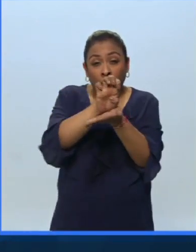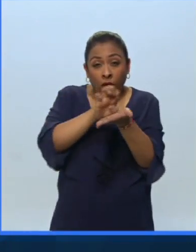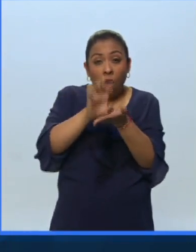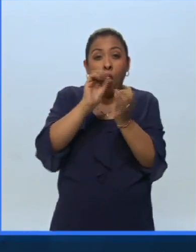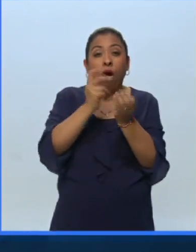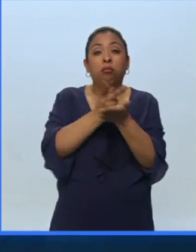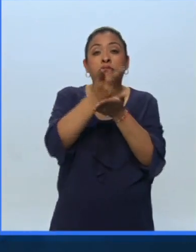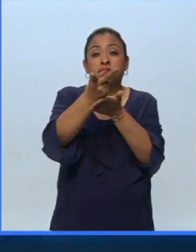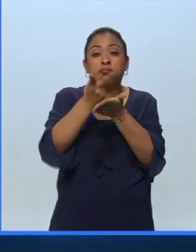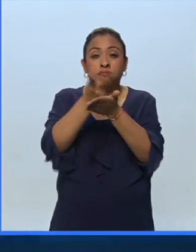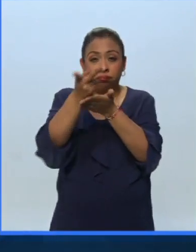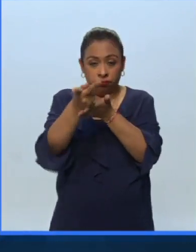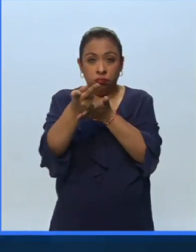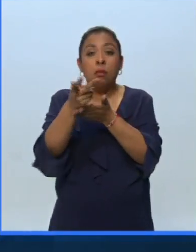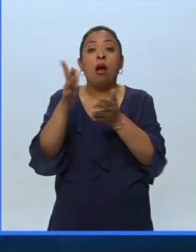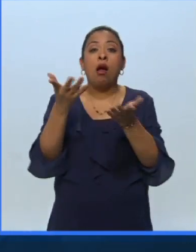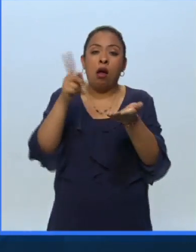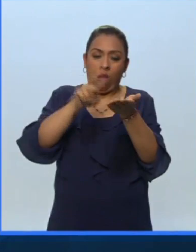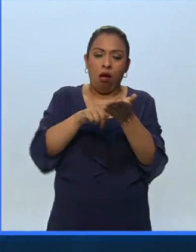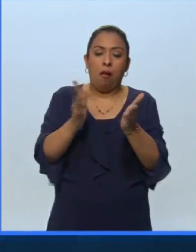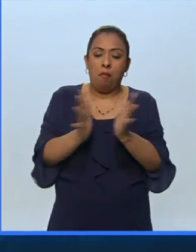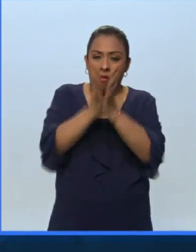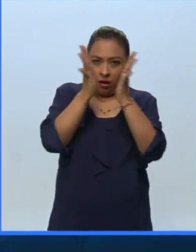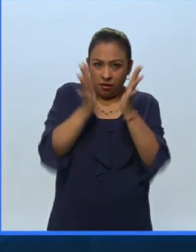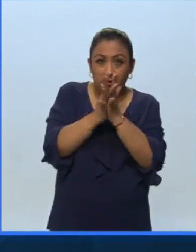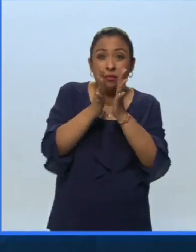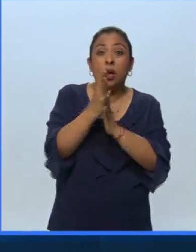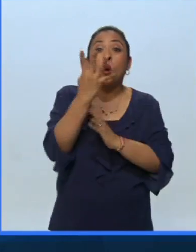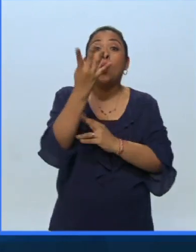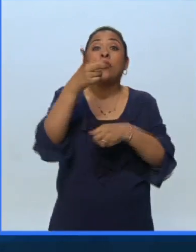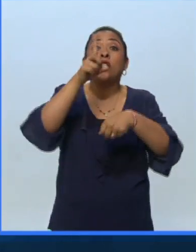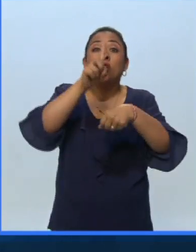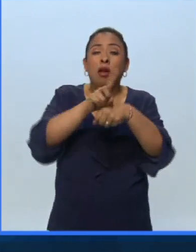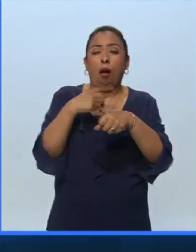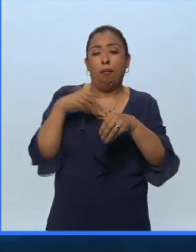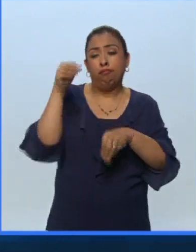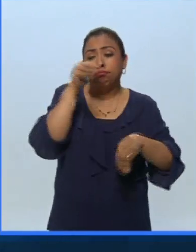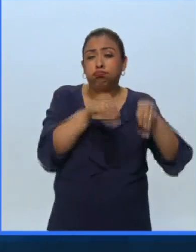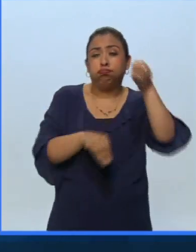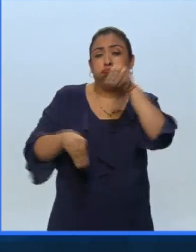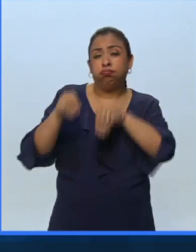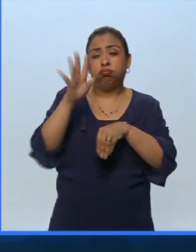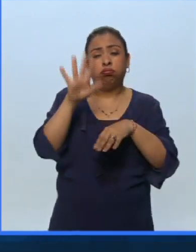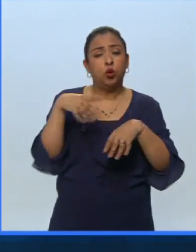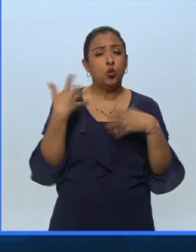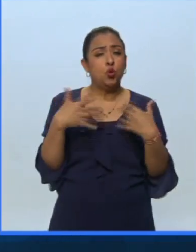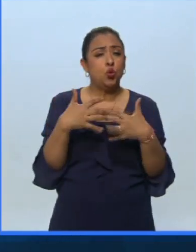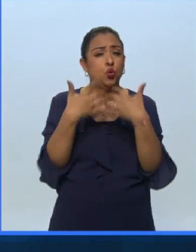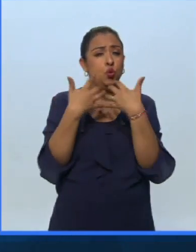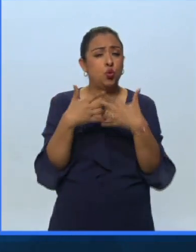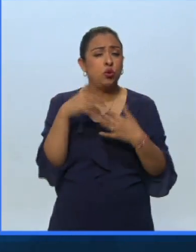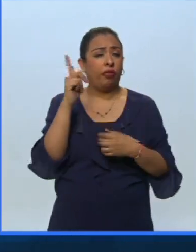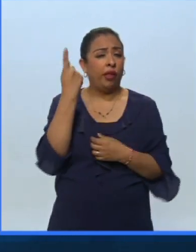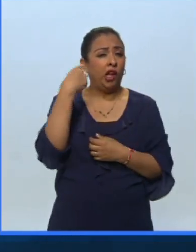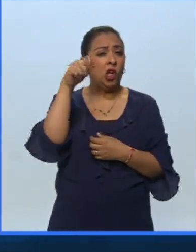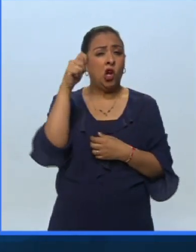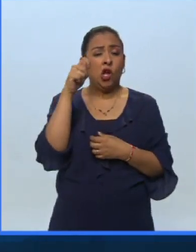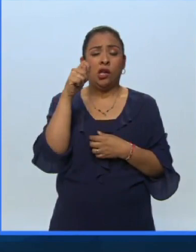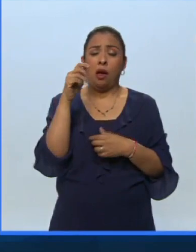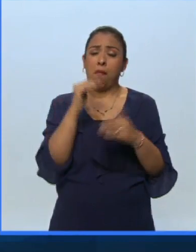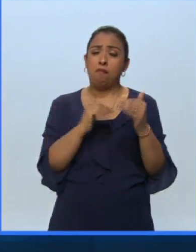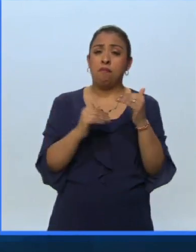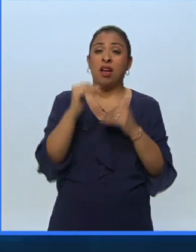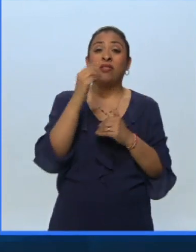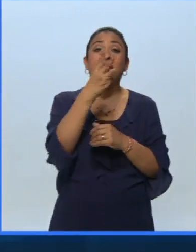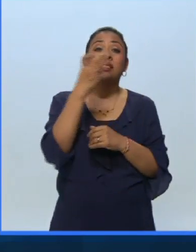en la entrega de los galardones que participarán son cuatro días del montaje con la más alta tecnología son 350